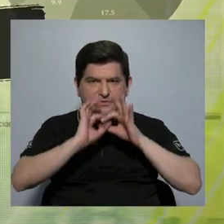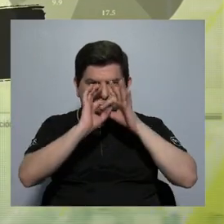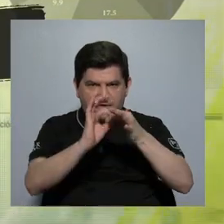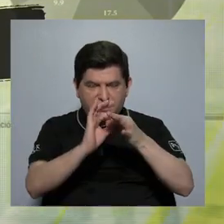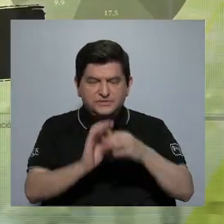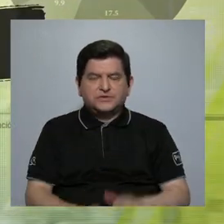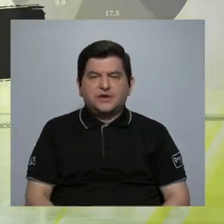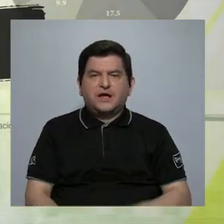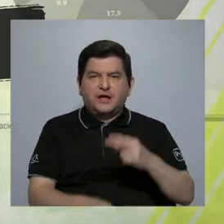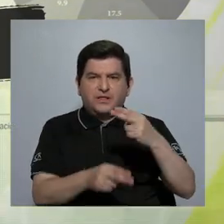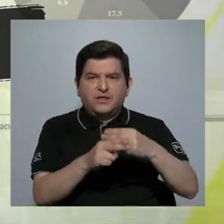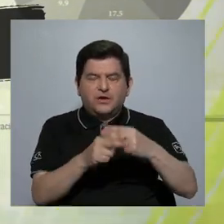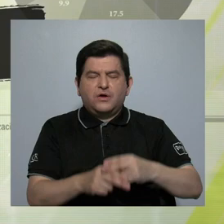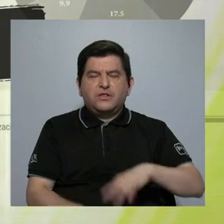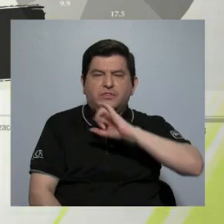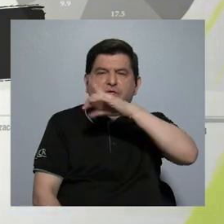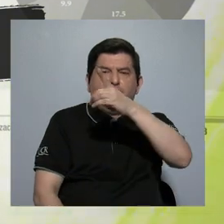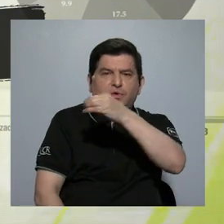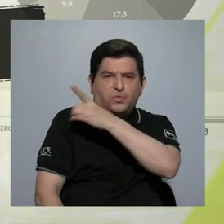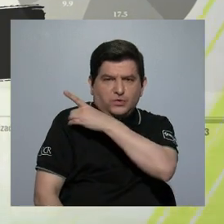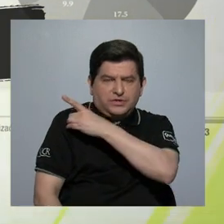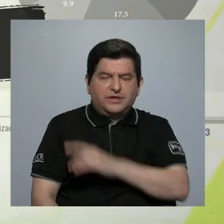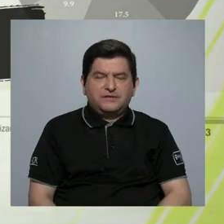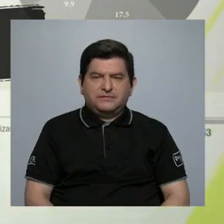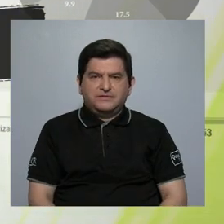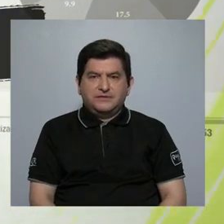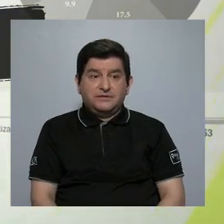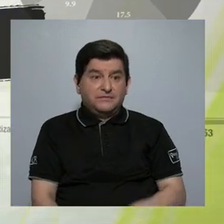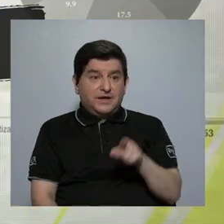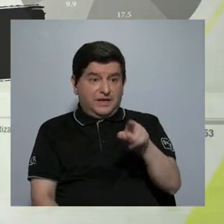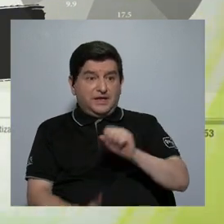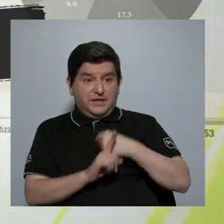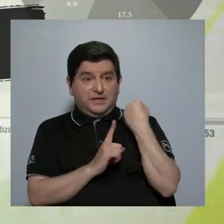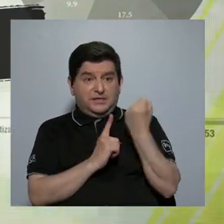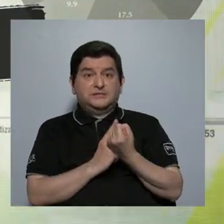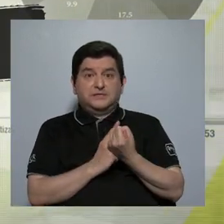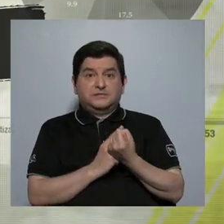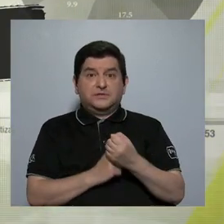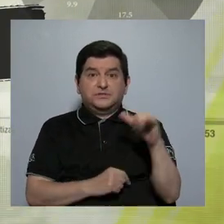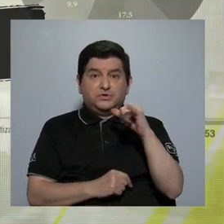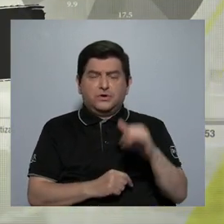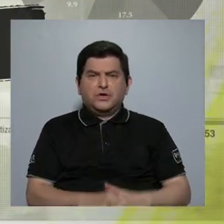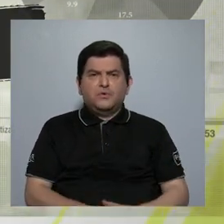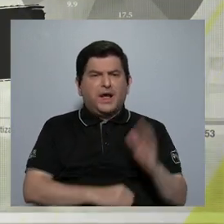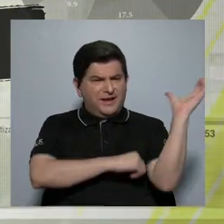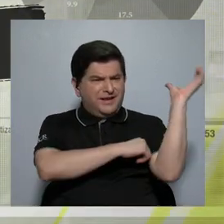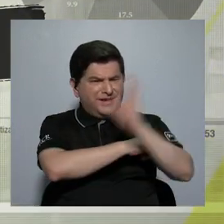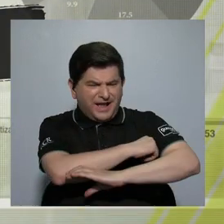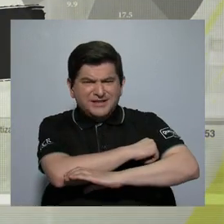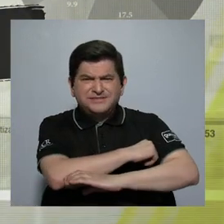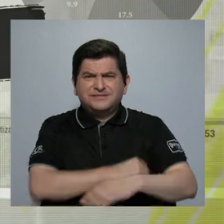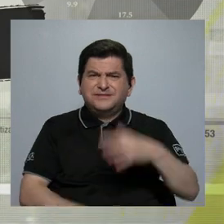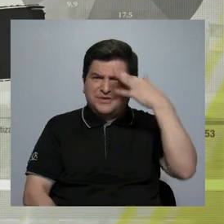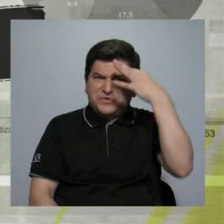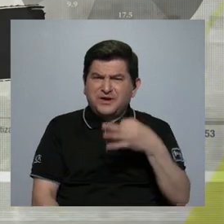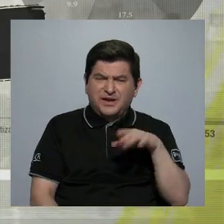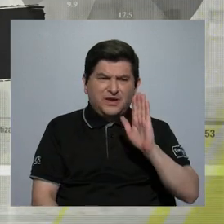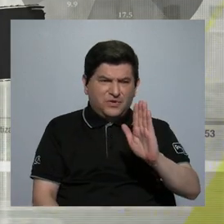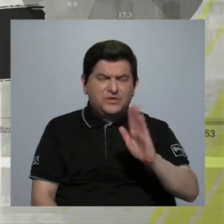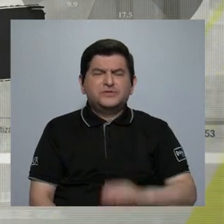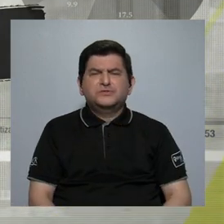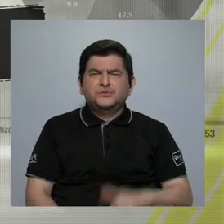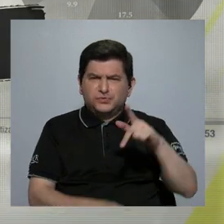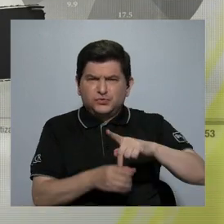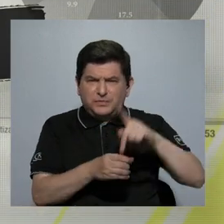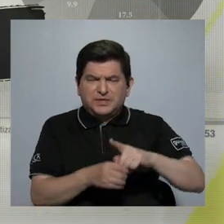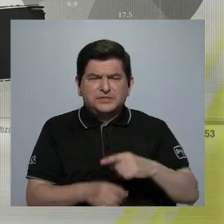a nombramientos en juntas directivas. Y entonces eso también se vuelve a ver como un castigo, inclusive creo que él